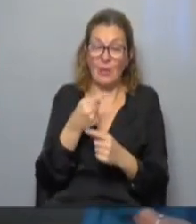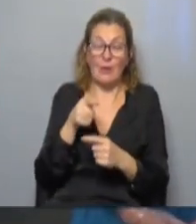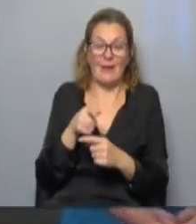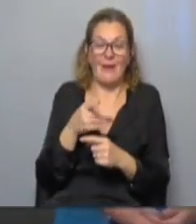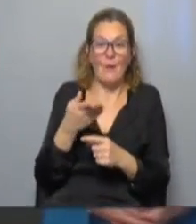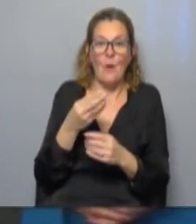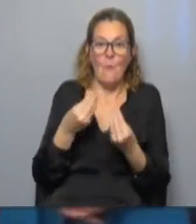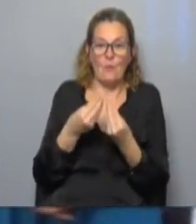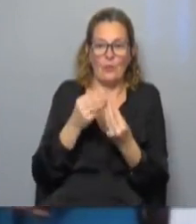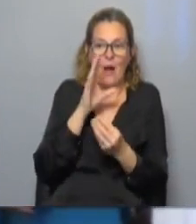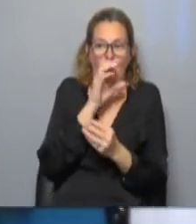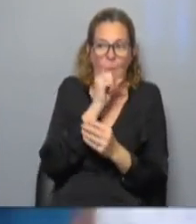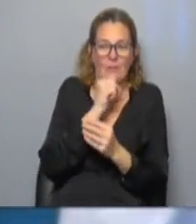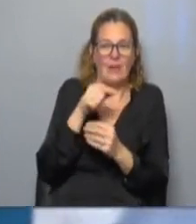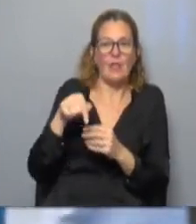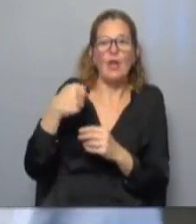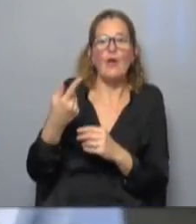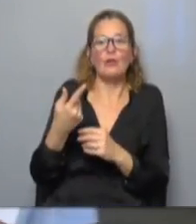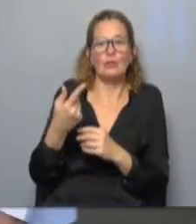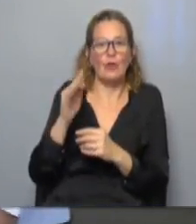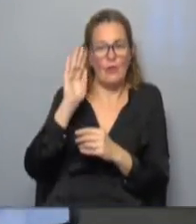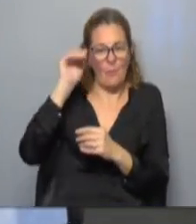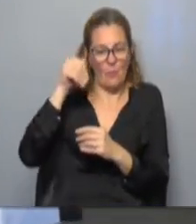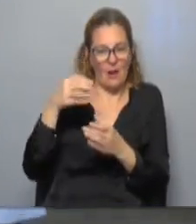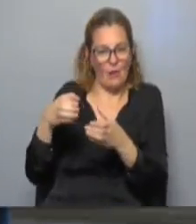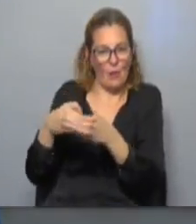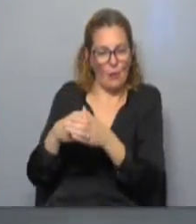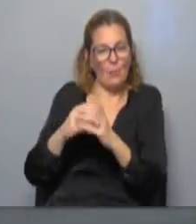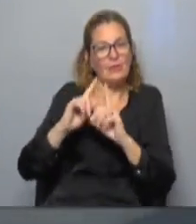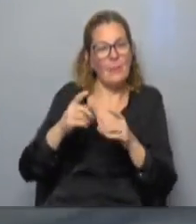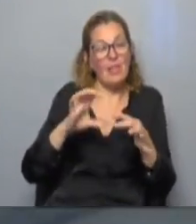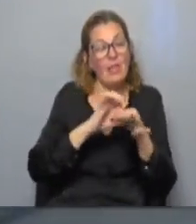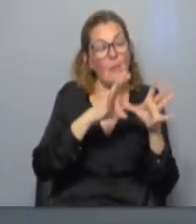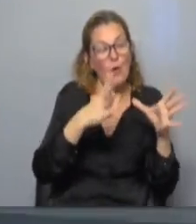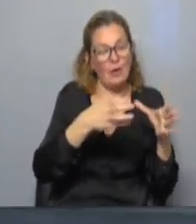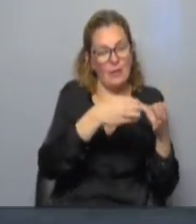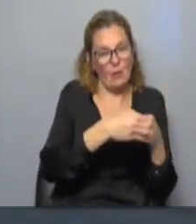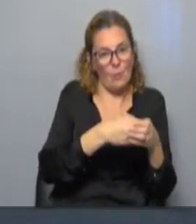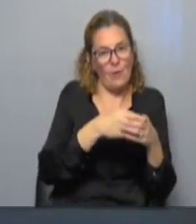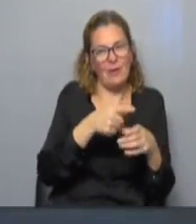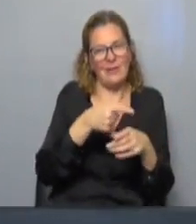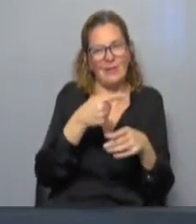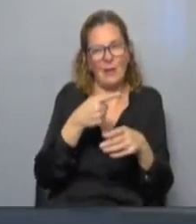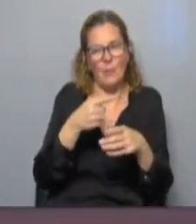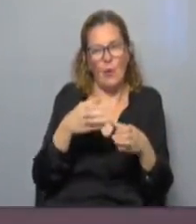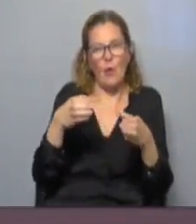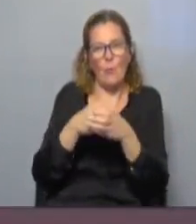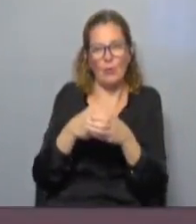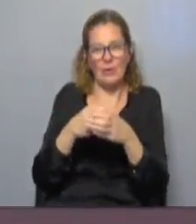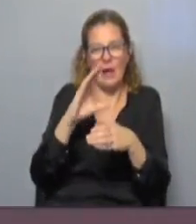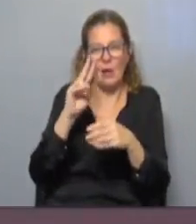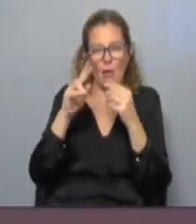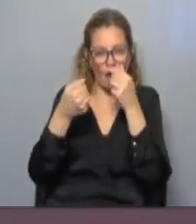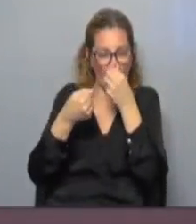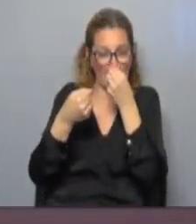en este caso hay muchas presiones de algunos dirigentes del partido republicano e incluso del partido demócrata que tienen que ver con la comunidad cubana en la